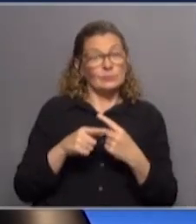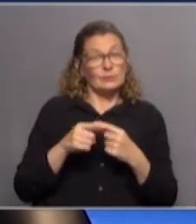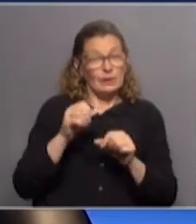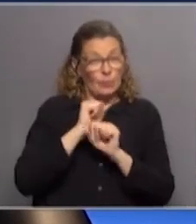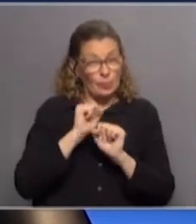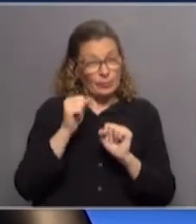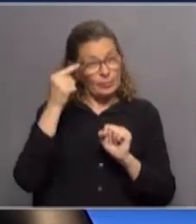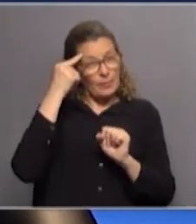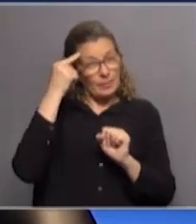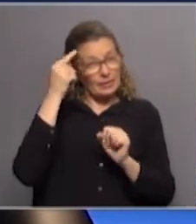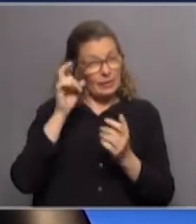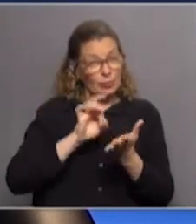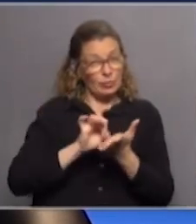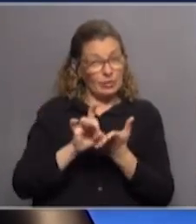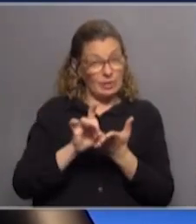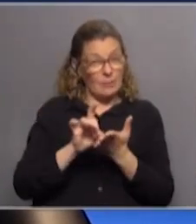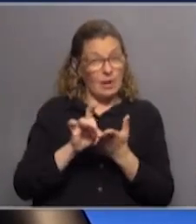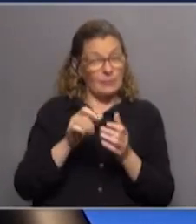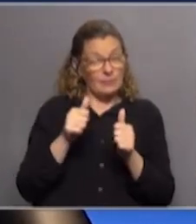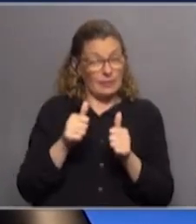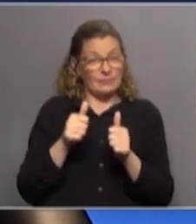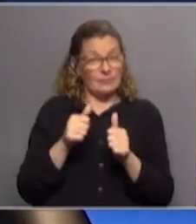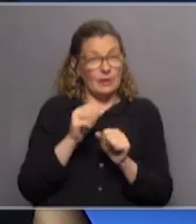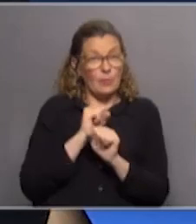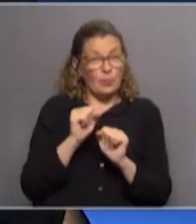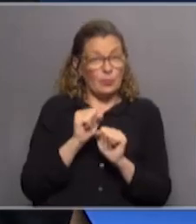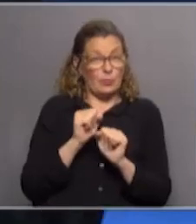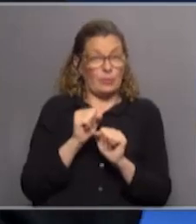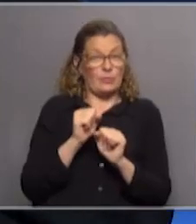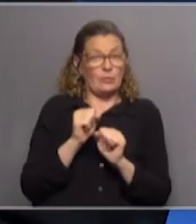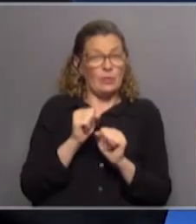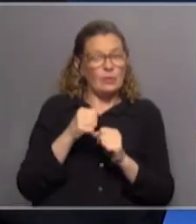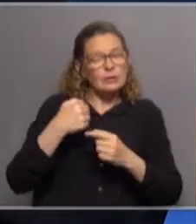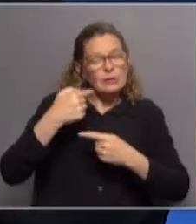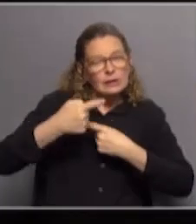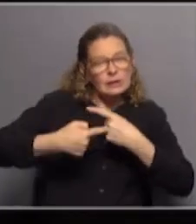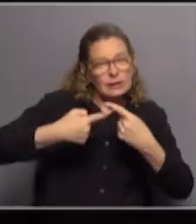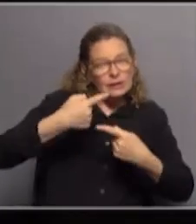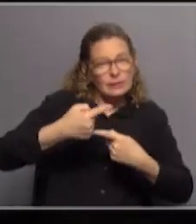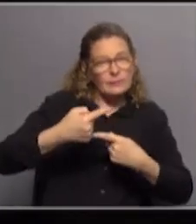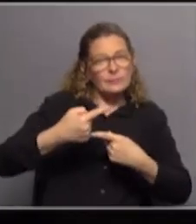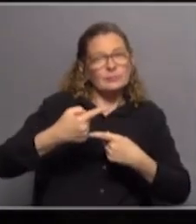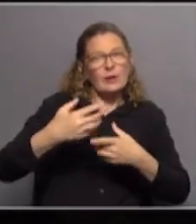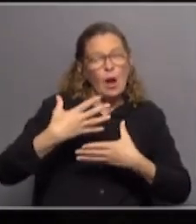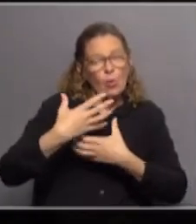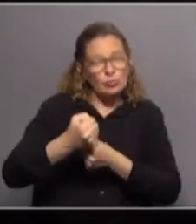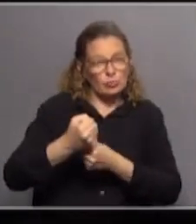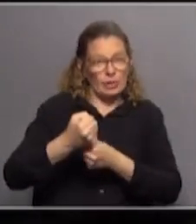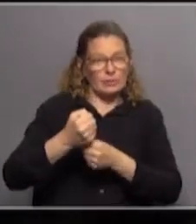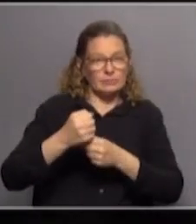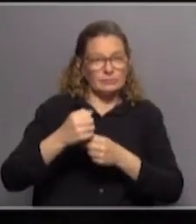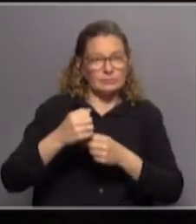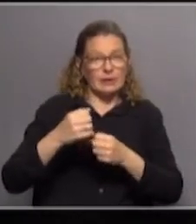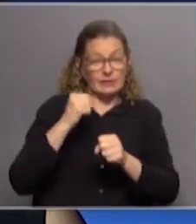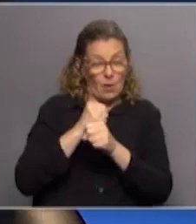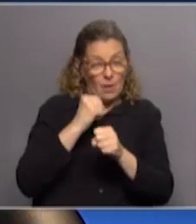posible pensar en un sistema que funcione si se pudo lograr sostener instituciones no sostener infraestructura y